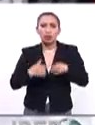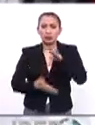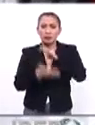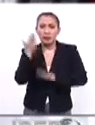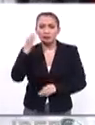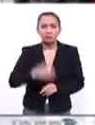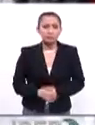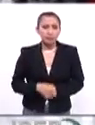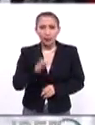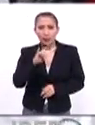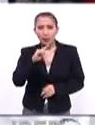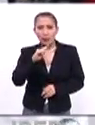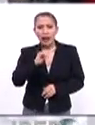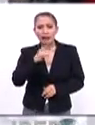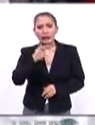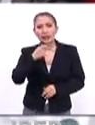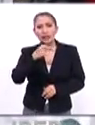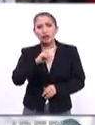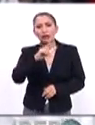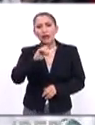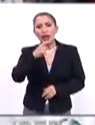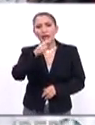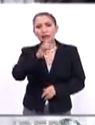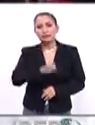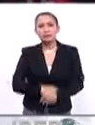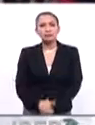migrantes. Para Iberoamérica al día, Guillermo de Gante.